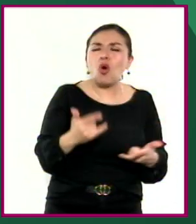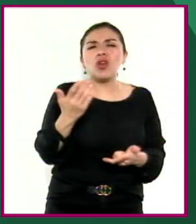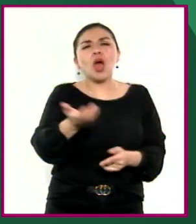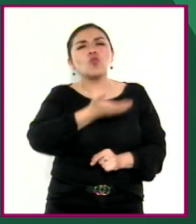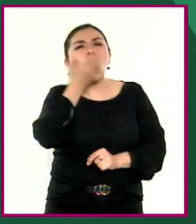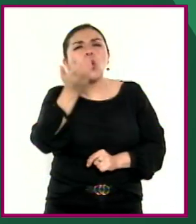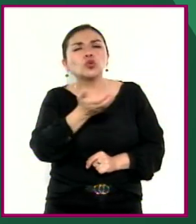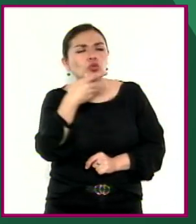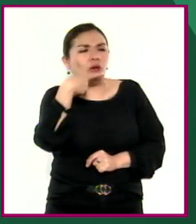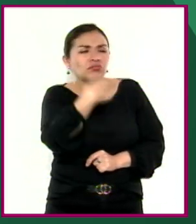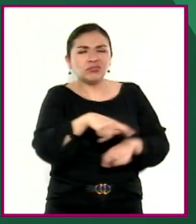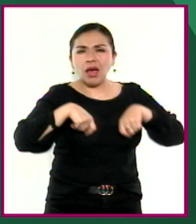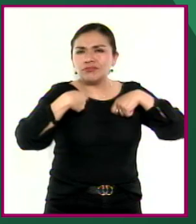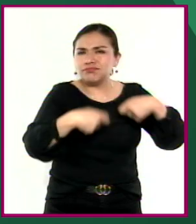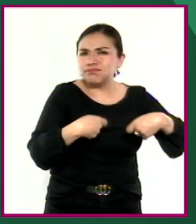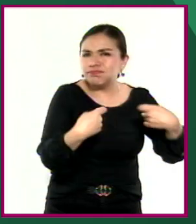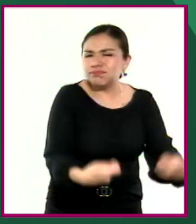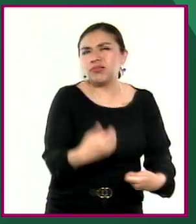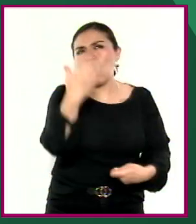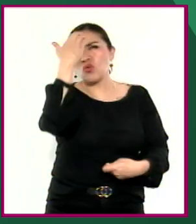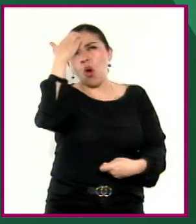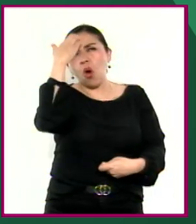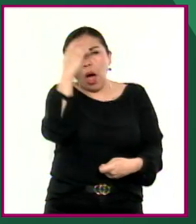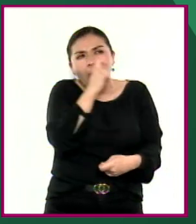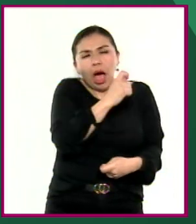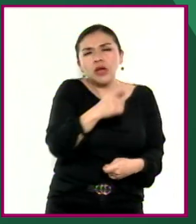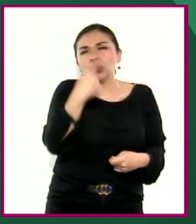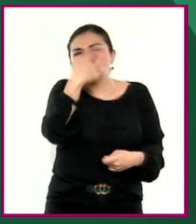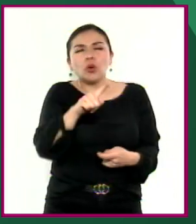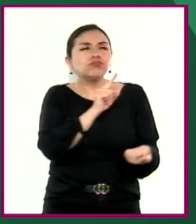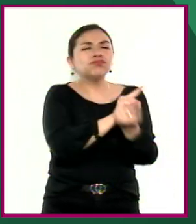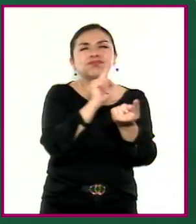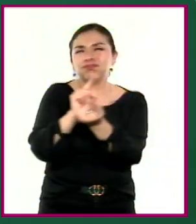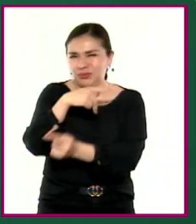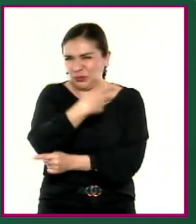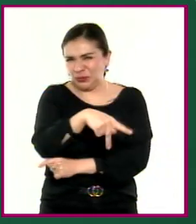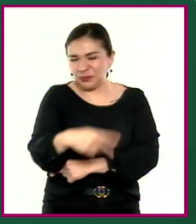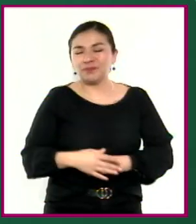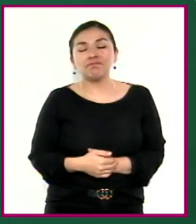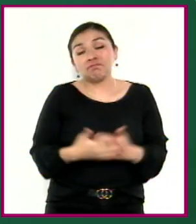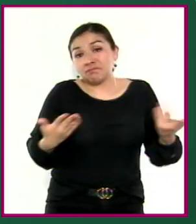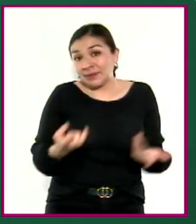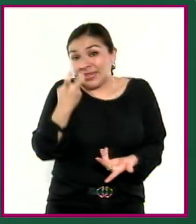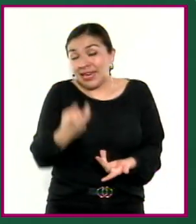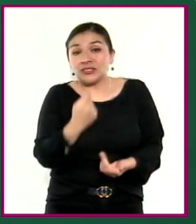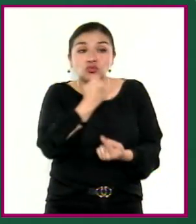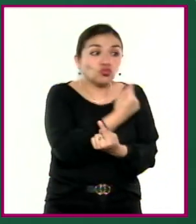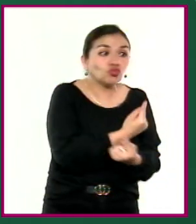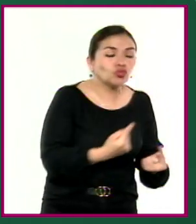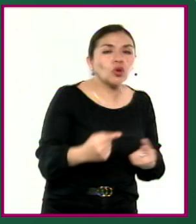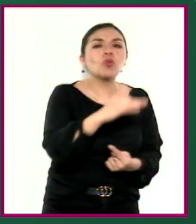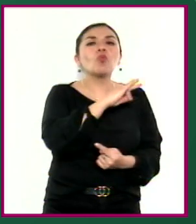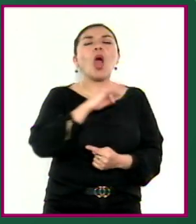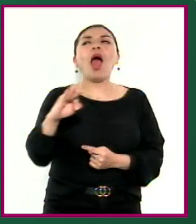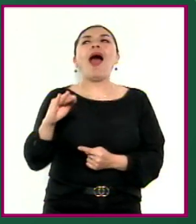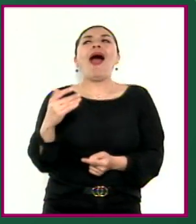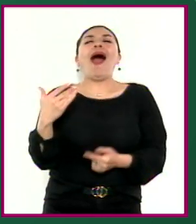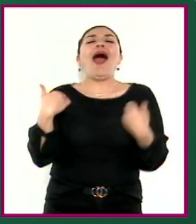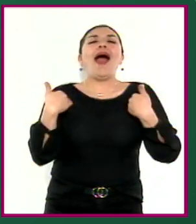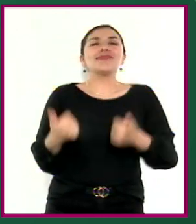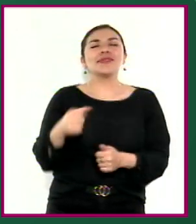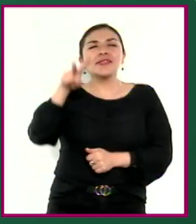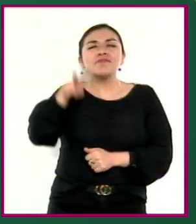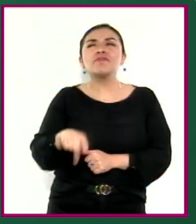historias, costumbres, tradiciones, saberes y formas de convivir. De esta manera, niñas y niños se irán